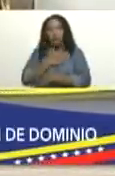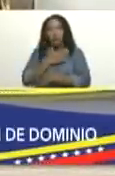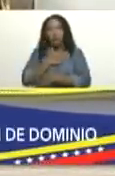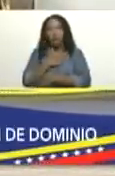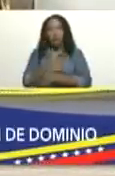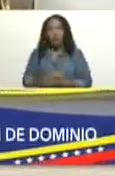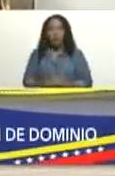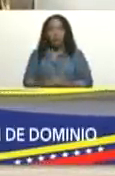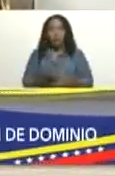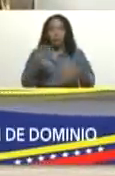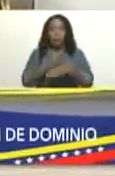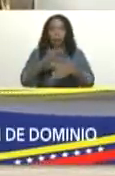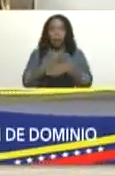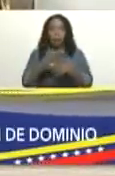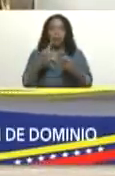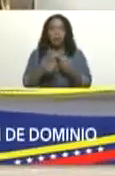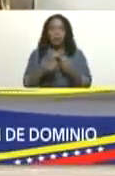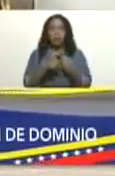Martes,